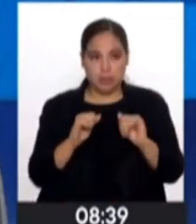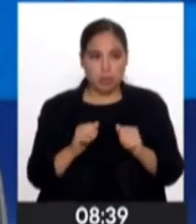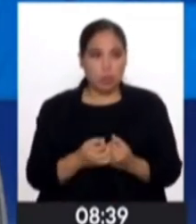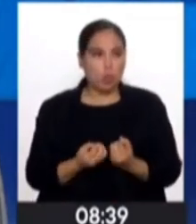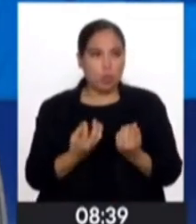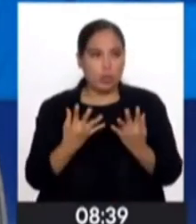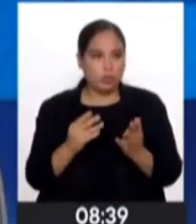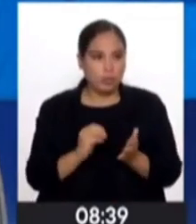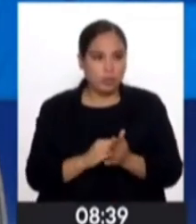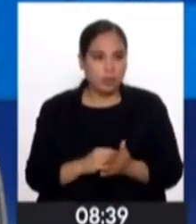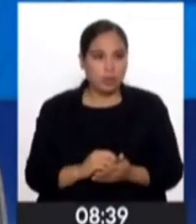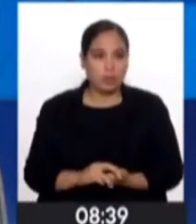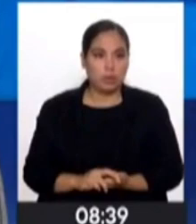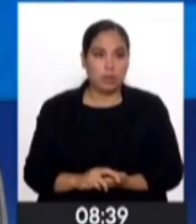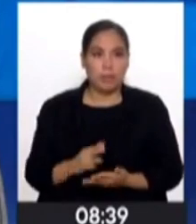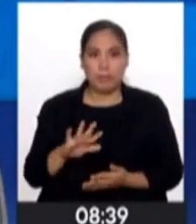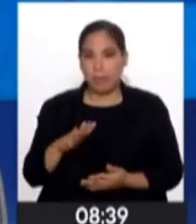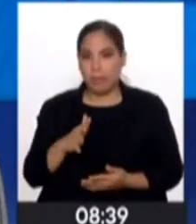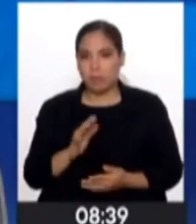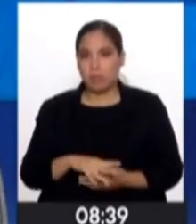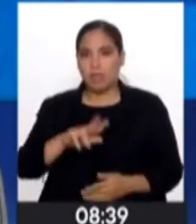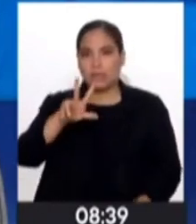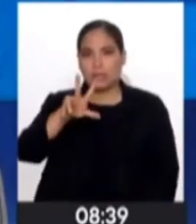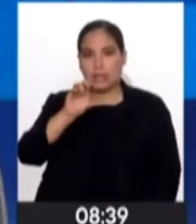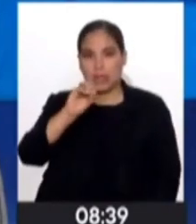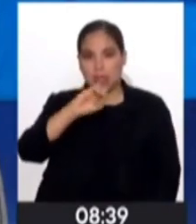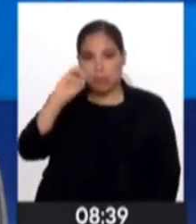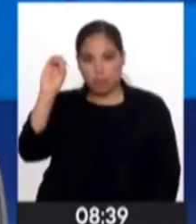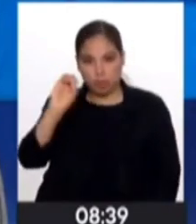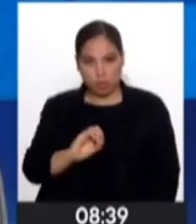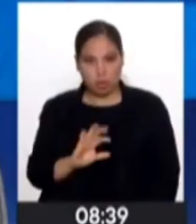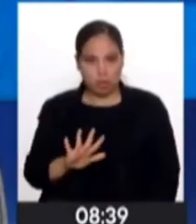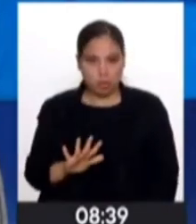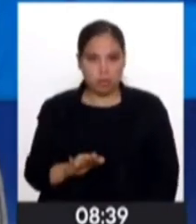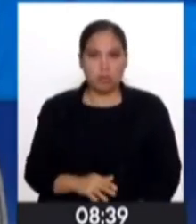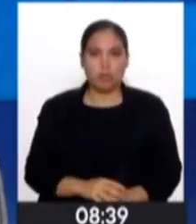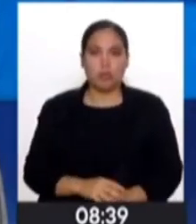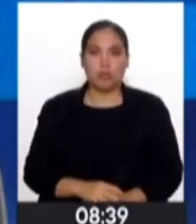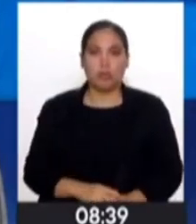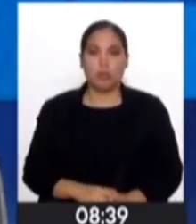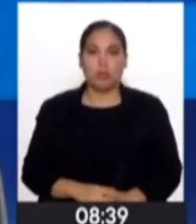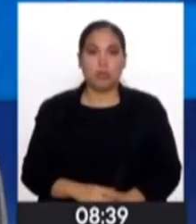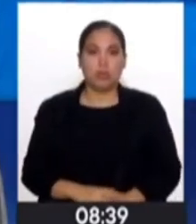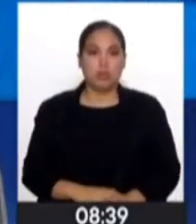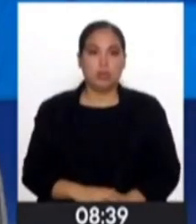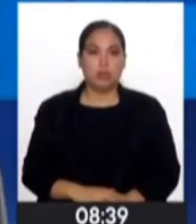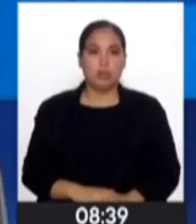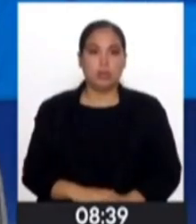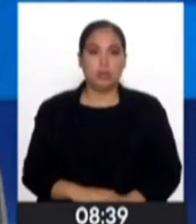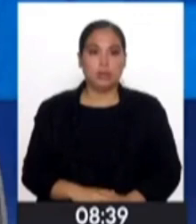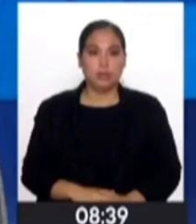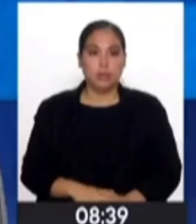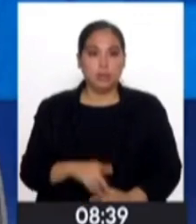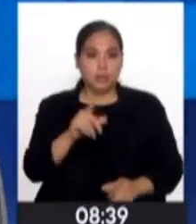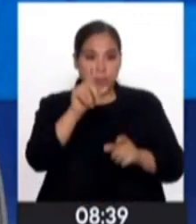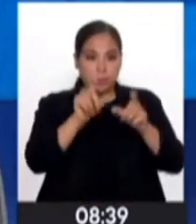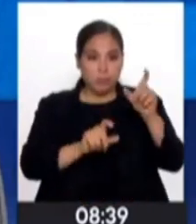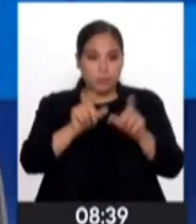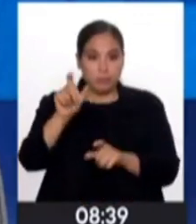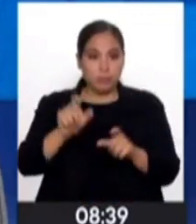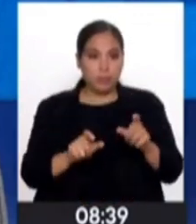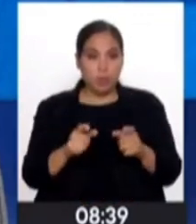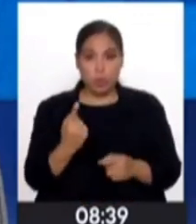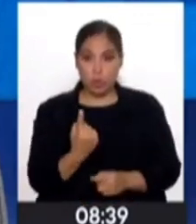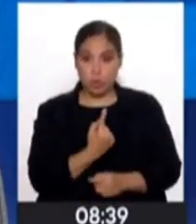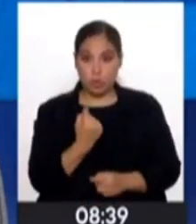¿En cuánto más? En todo, más o menos, en un 30%, si es que no me equivoco en la cifra, ¿no? Entonces, estas personas no